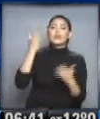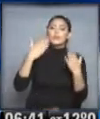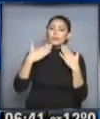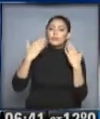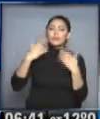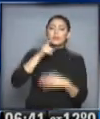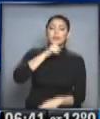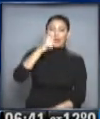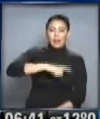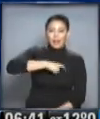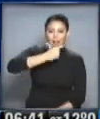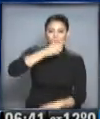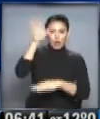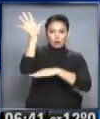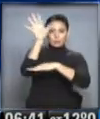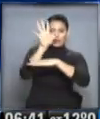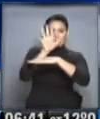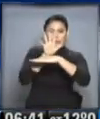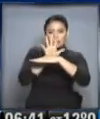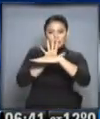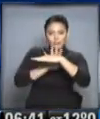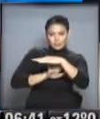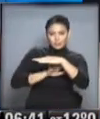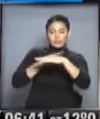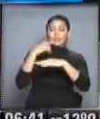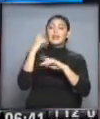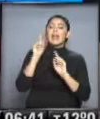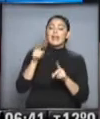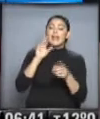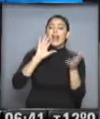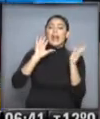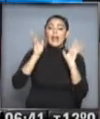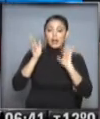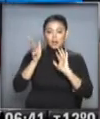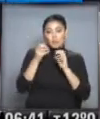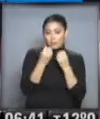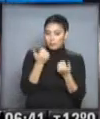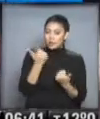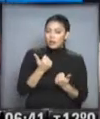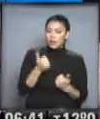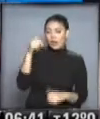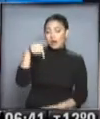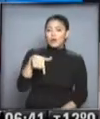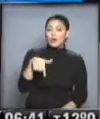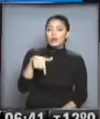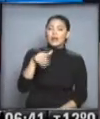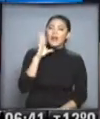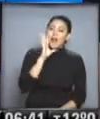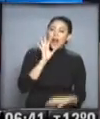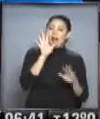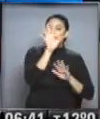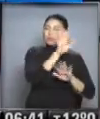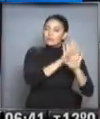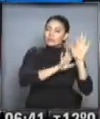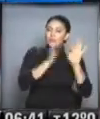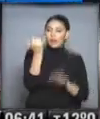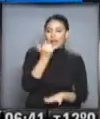generando ascenso de las temperaturas en todo el norte y centro argentino. Allí las condiciones meteorológicas son muy buenas en estos momentos. Algunas neblinas en